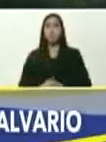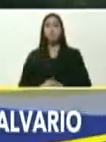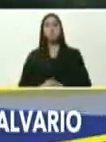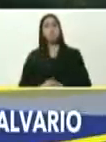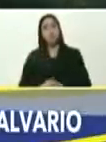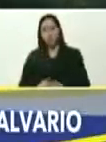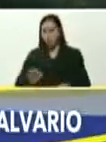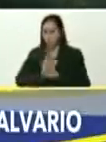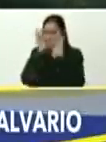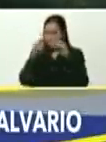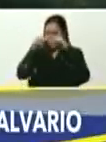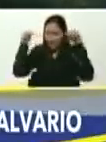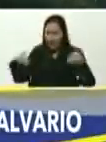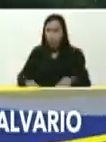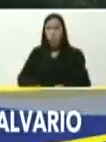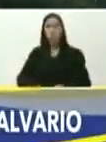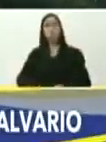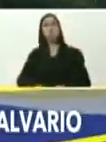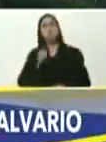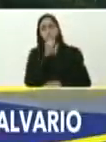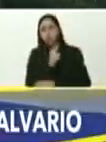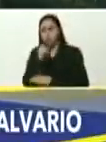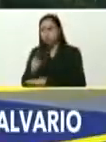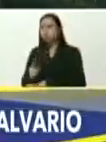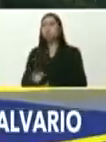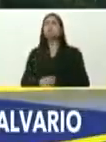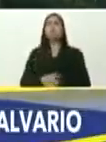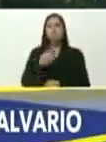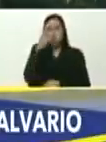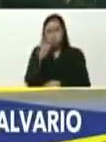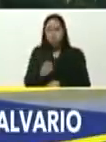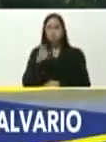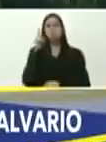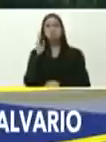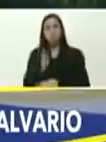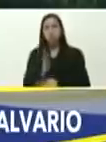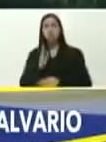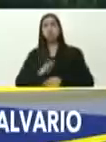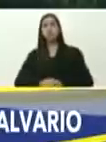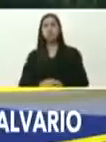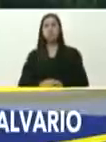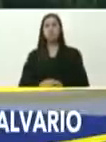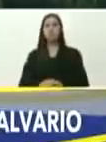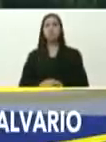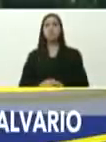metódico, exigente, regañón, malasangroso,